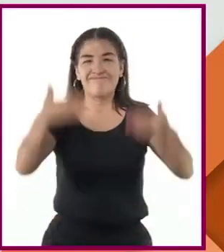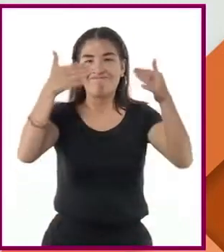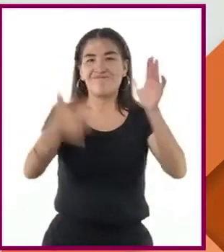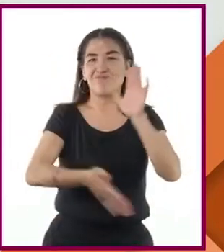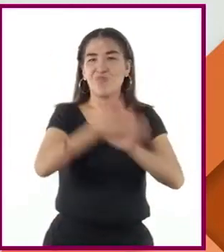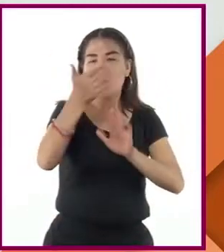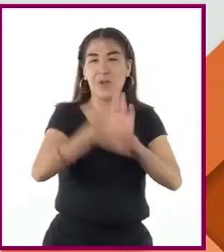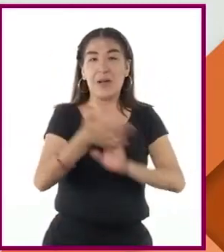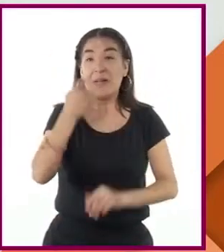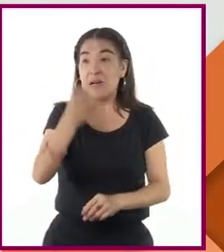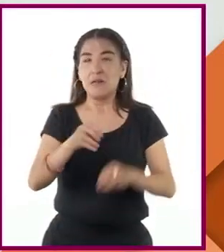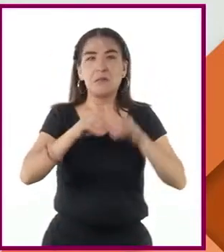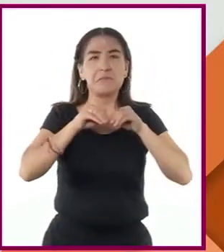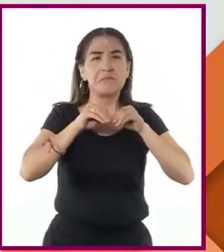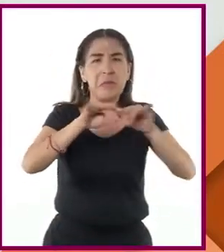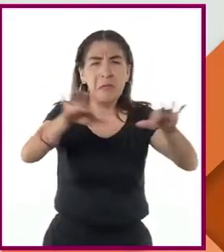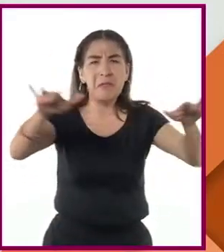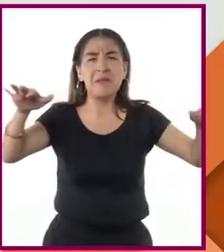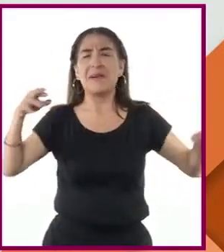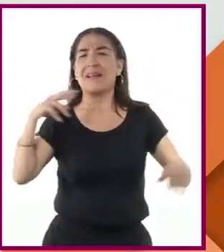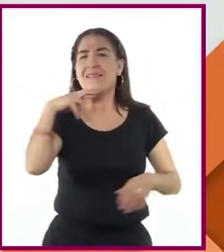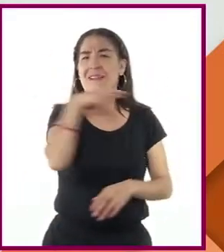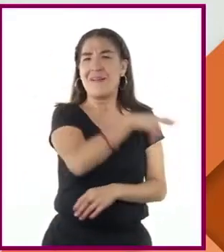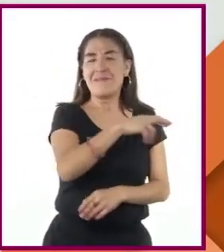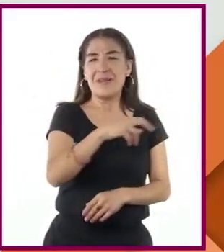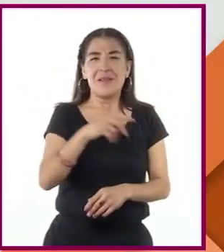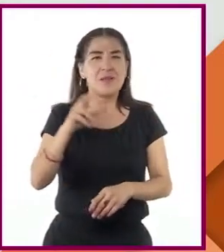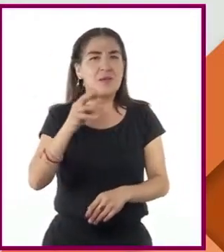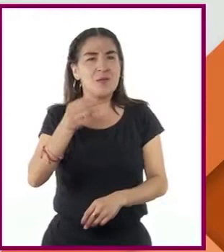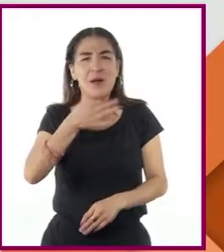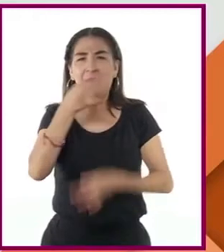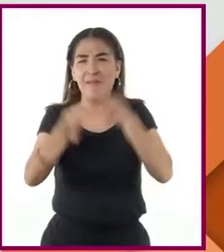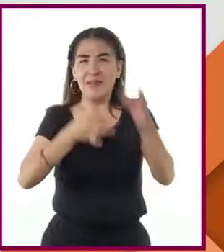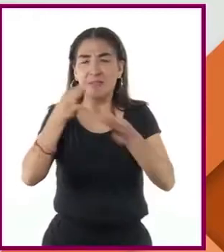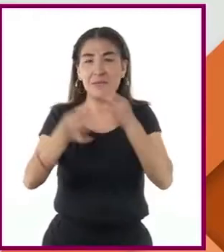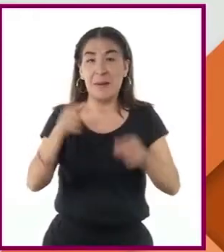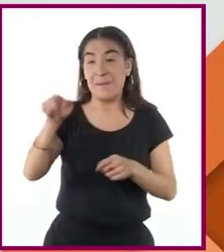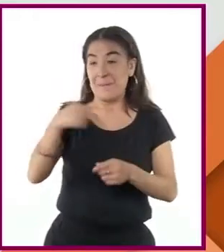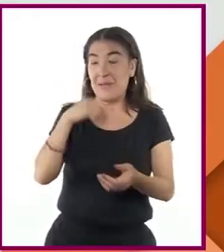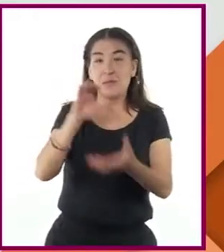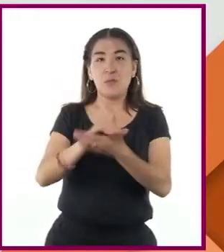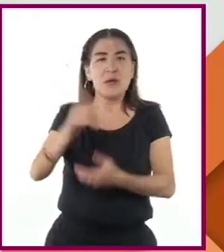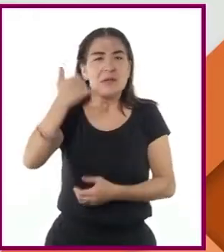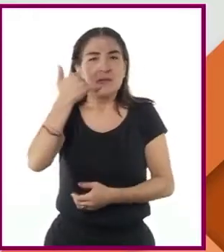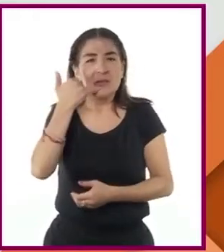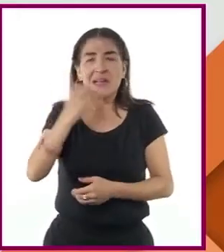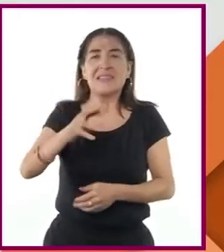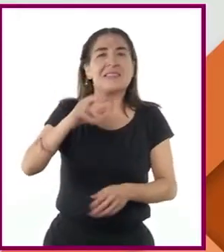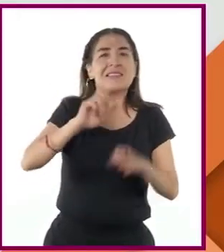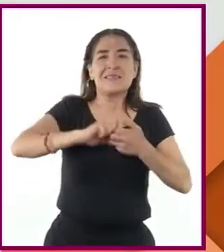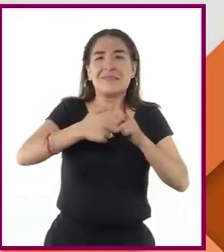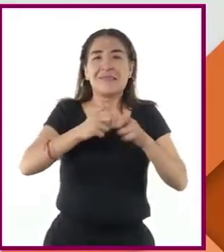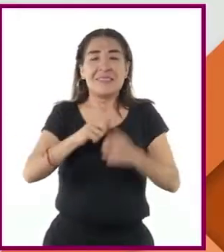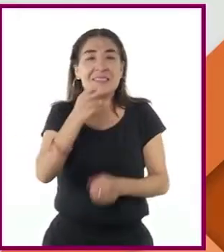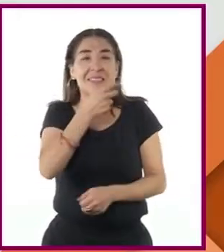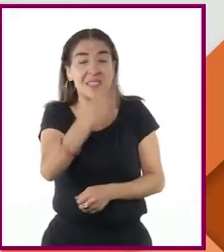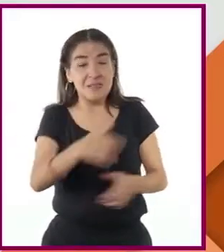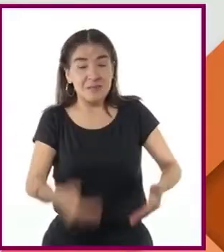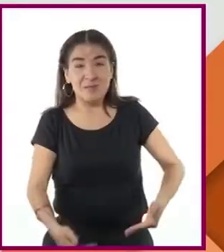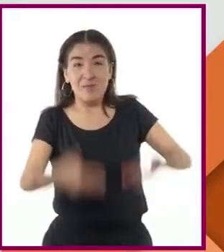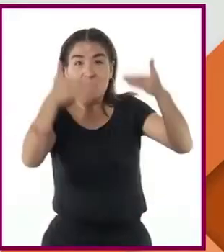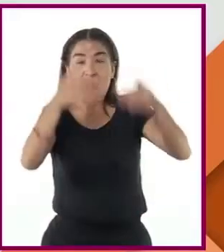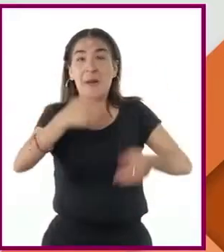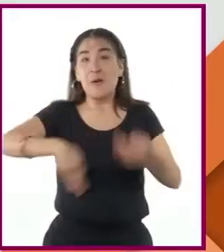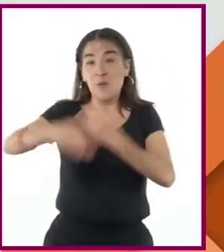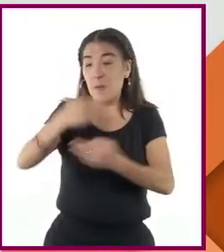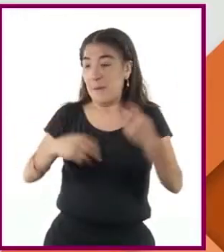La noticia se expandió como la pólvora. Mi marido me telefonó muy nervioso. Al sabérselo del muro, todo el personal